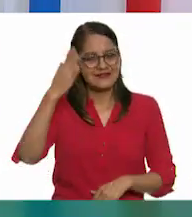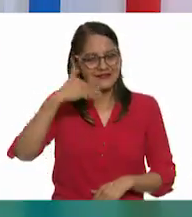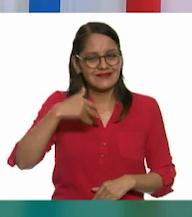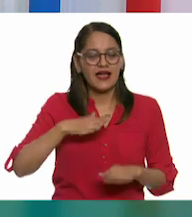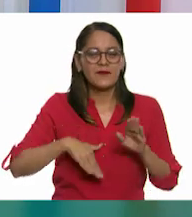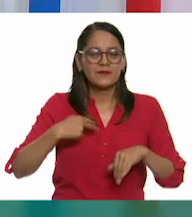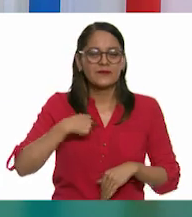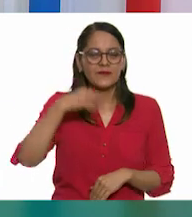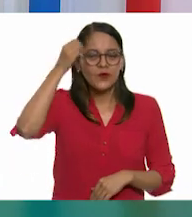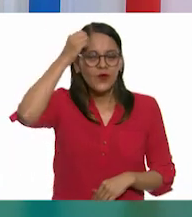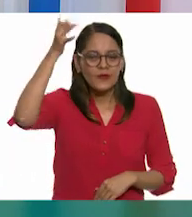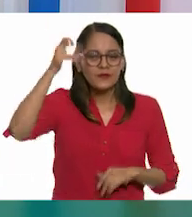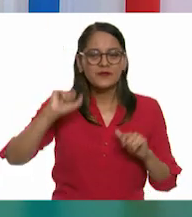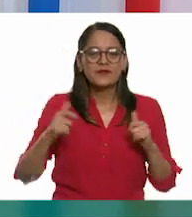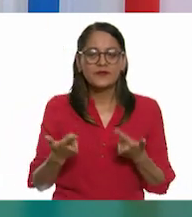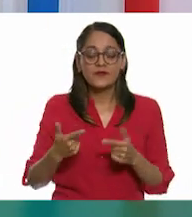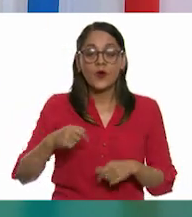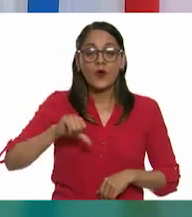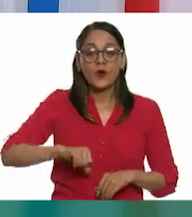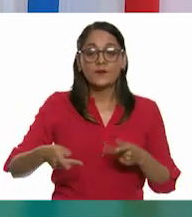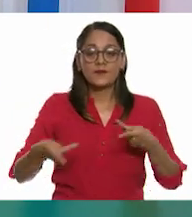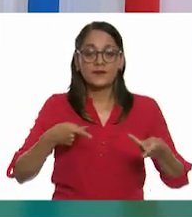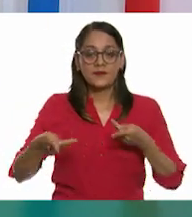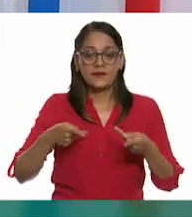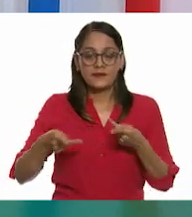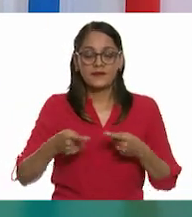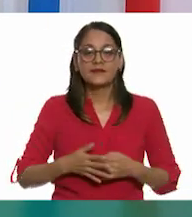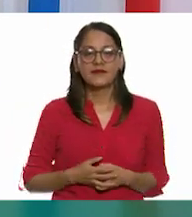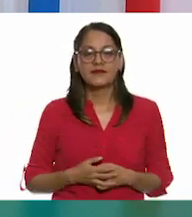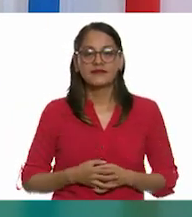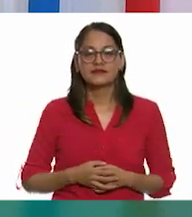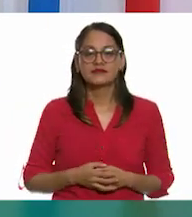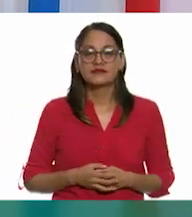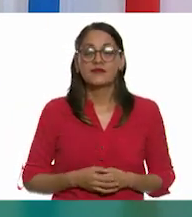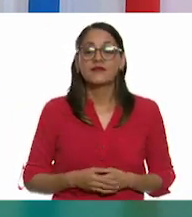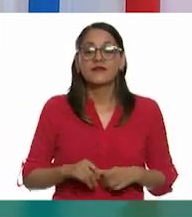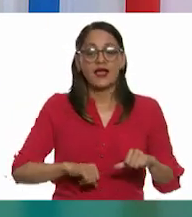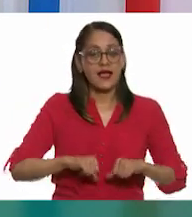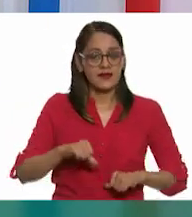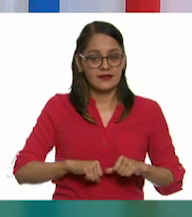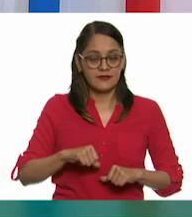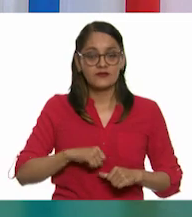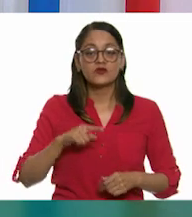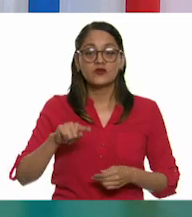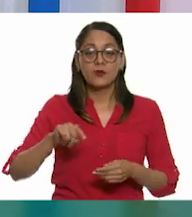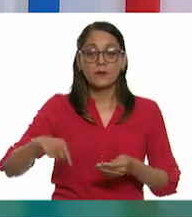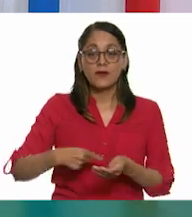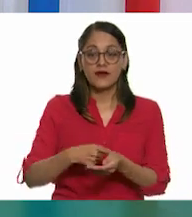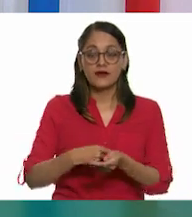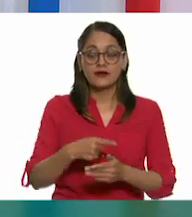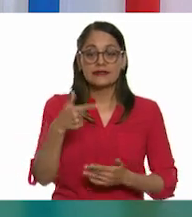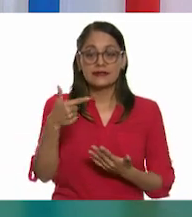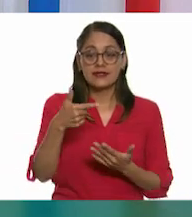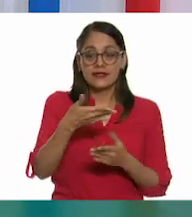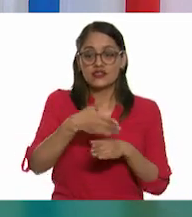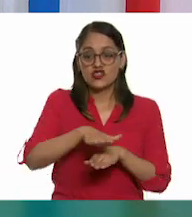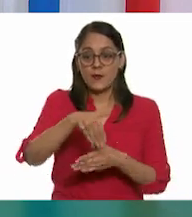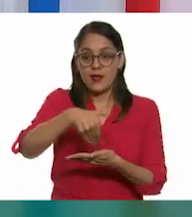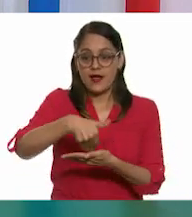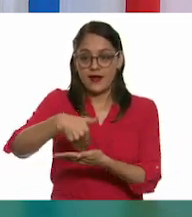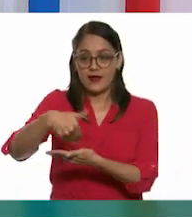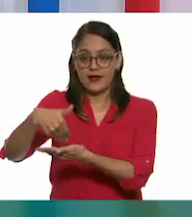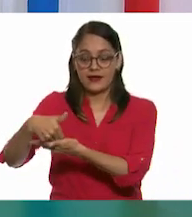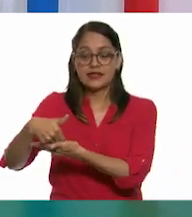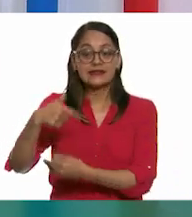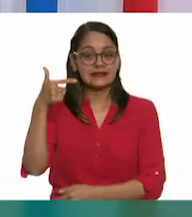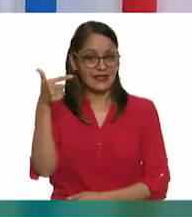cosas, pero en esta ocasión preparé muy bien cada una de estas actividades. Y escondí siete sobres en todo el espacio.